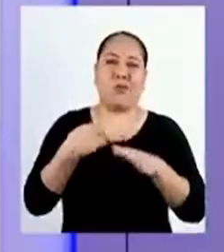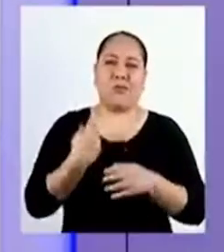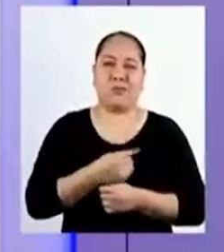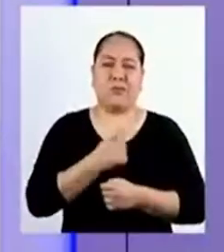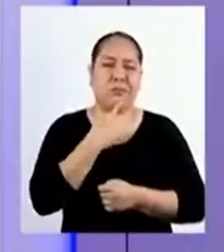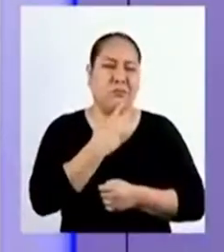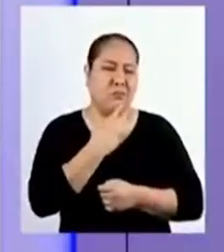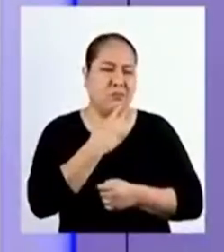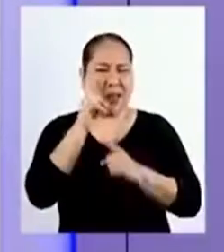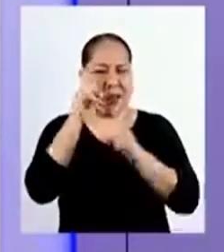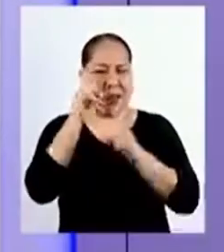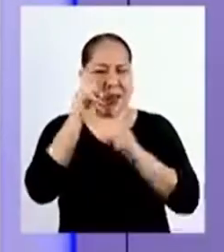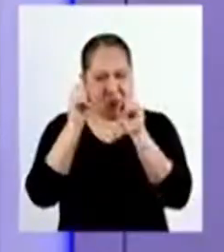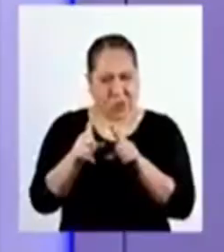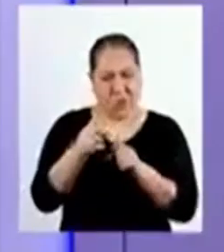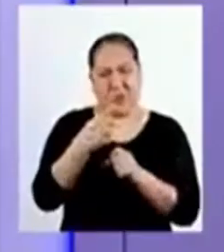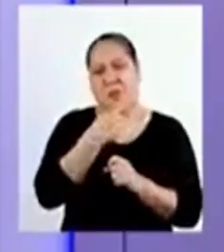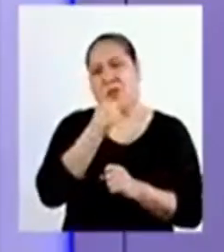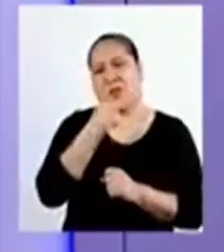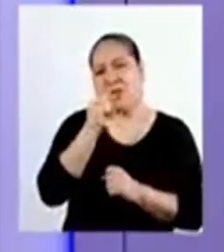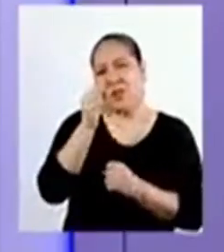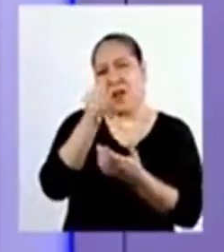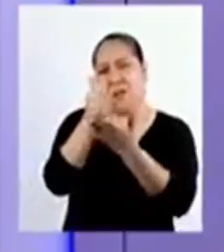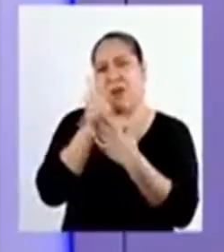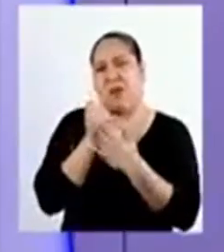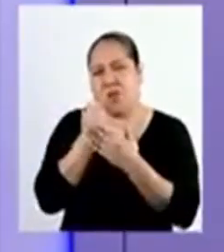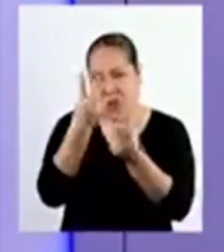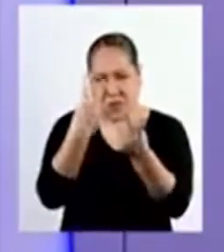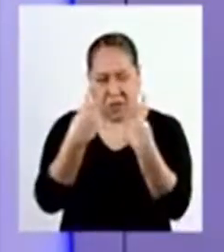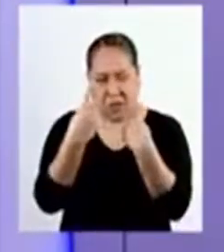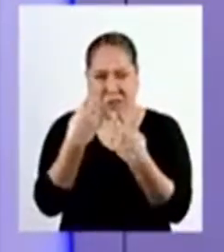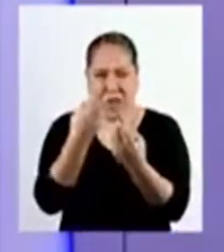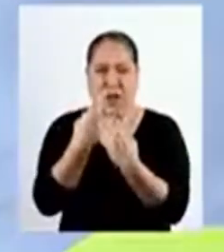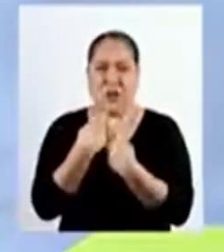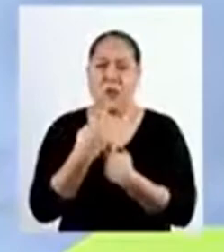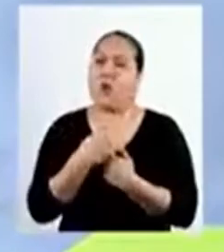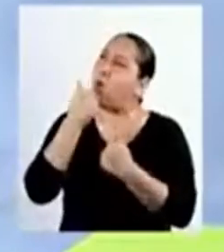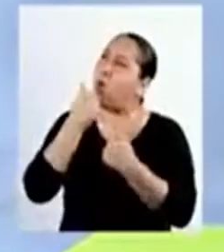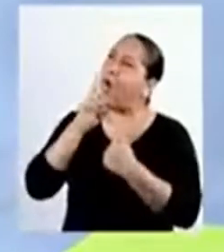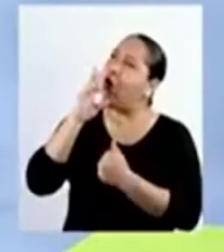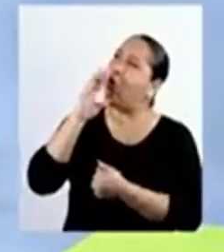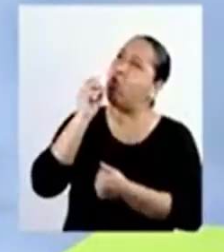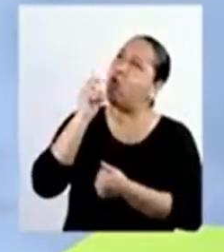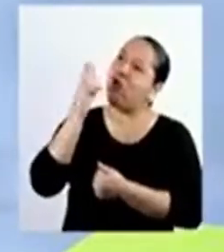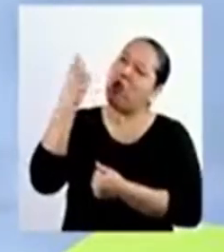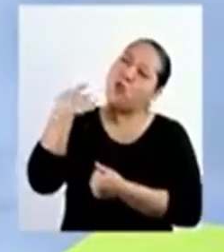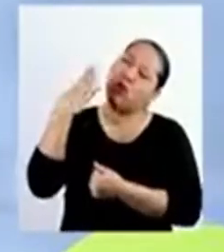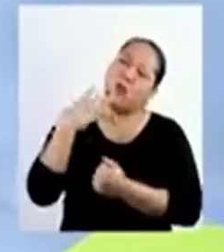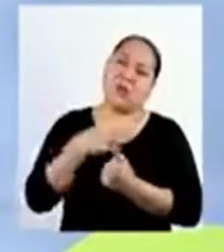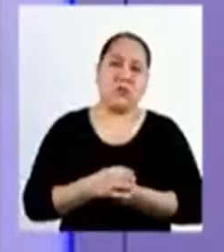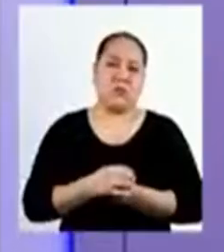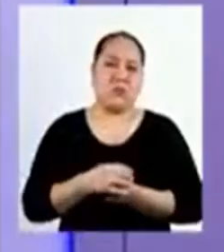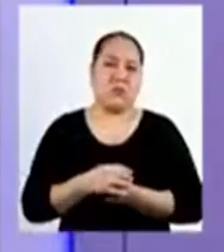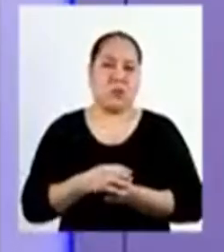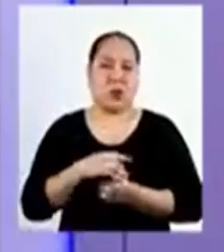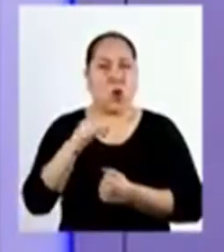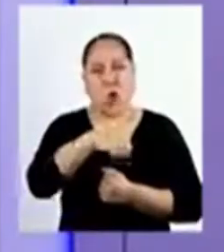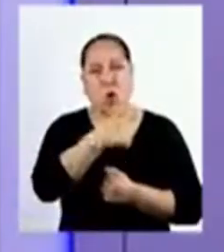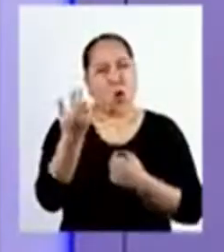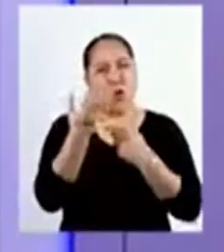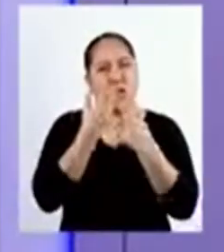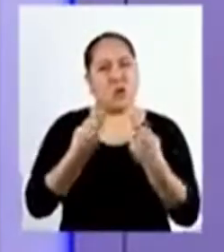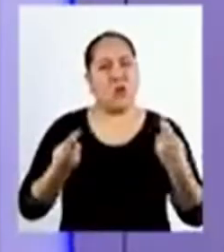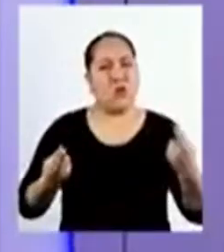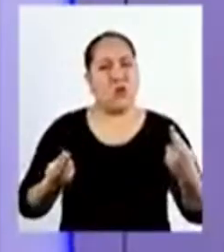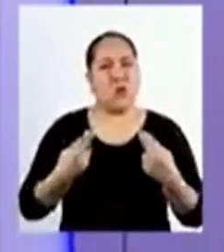Yo tengo una pregunta que me encantaría que me ayuden a resolver. ¿Cuál, Rodrigo? ¡Cuéntanos! ¿Qué otros